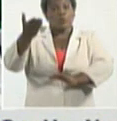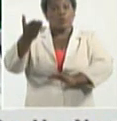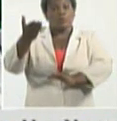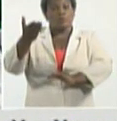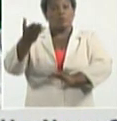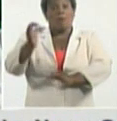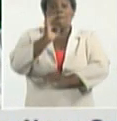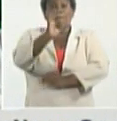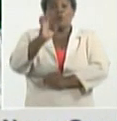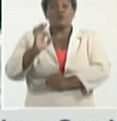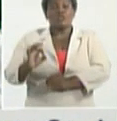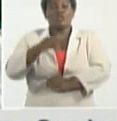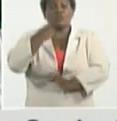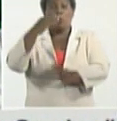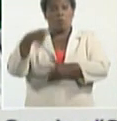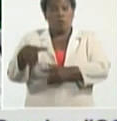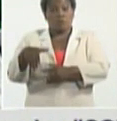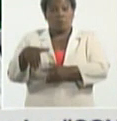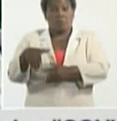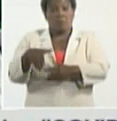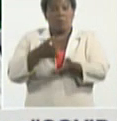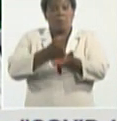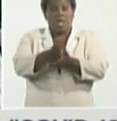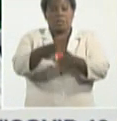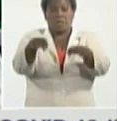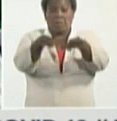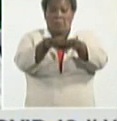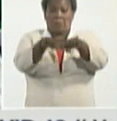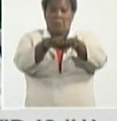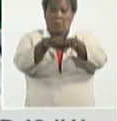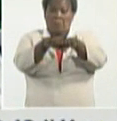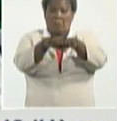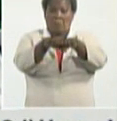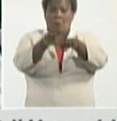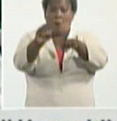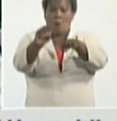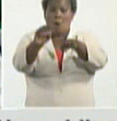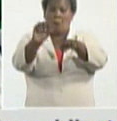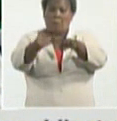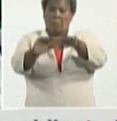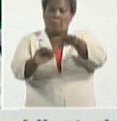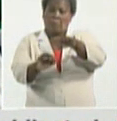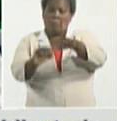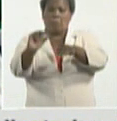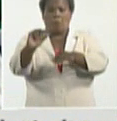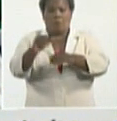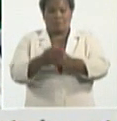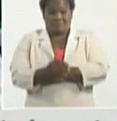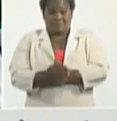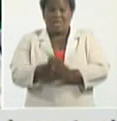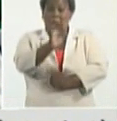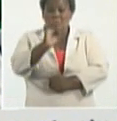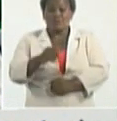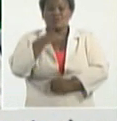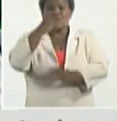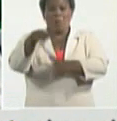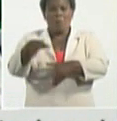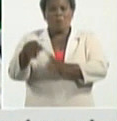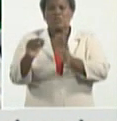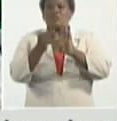letalidad o se mantiene o discretamente disminuye? El problema es que la letalidad es un indicador